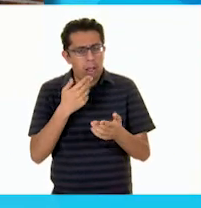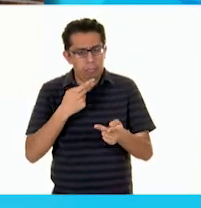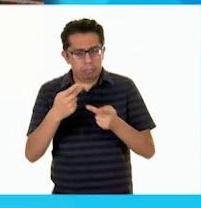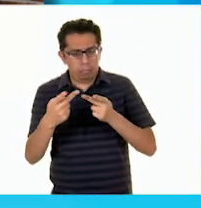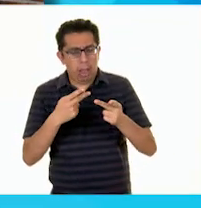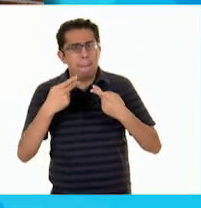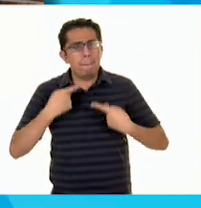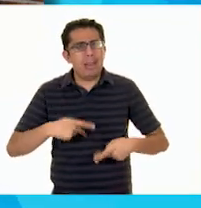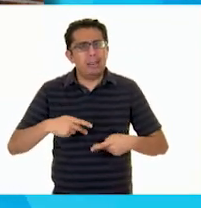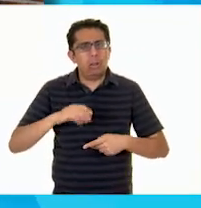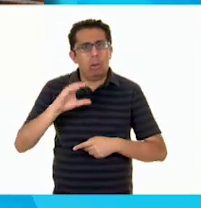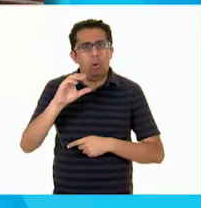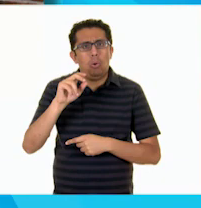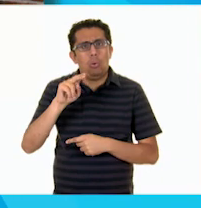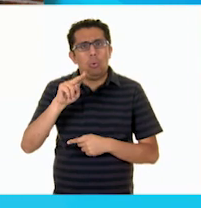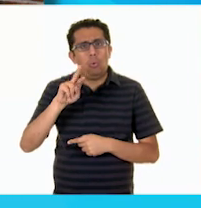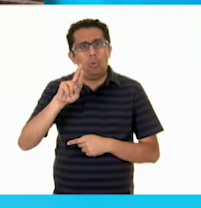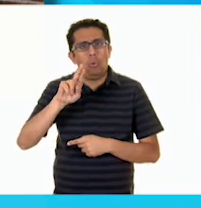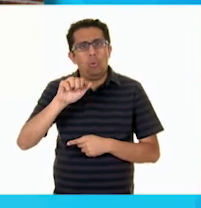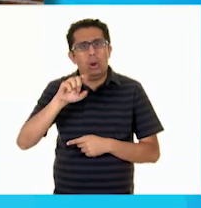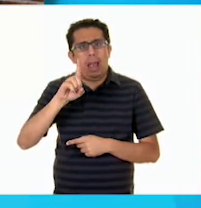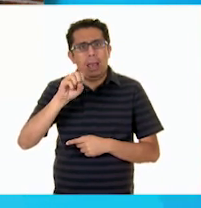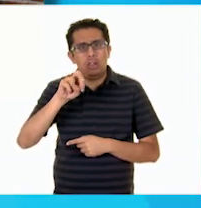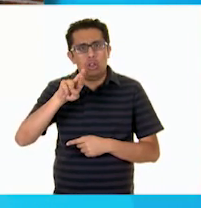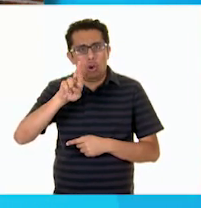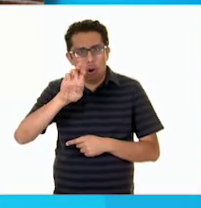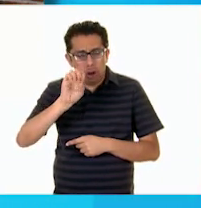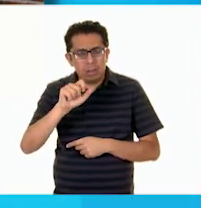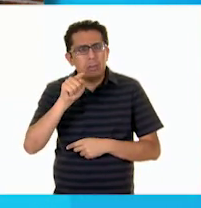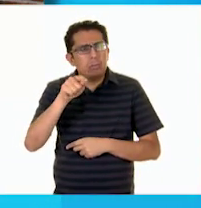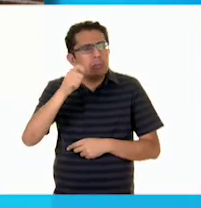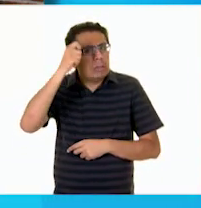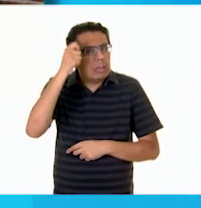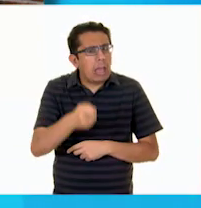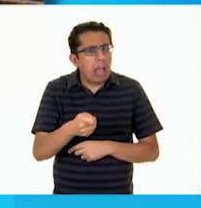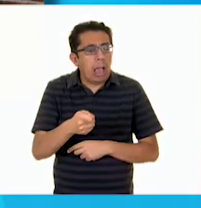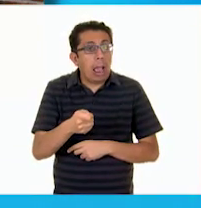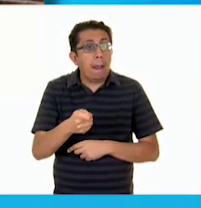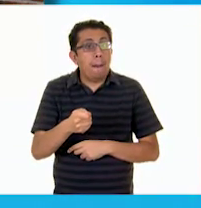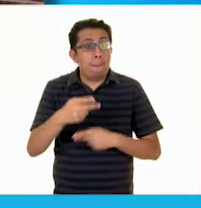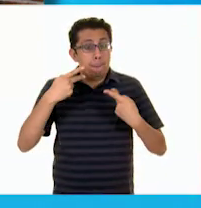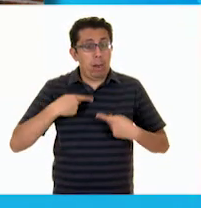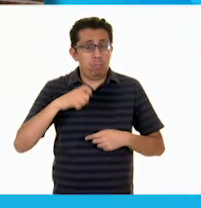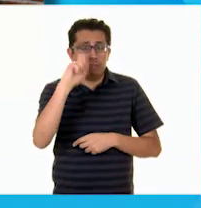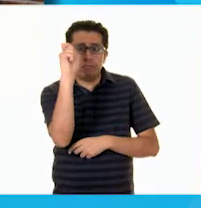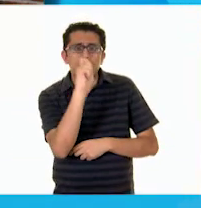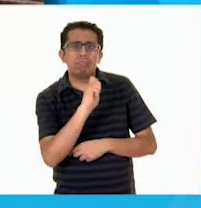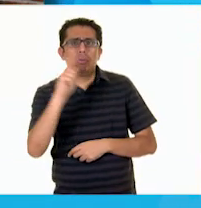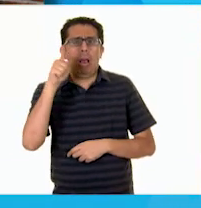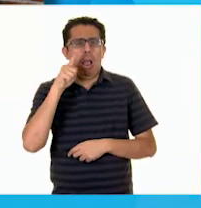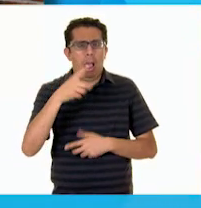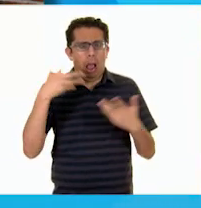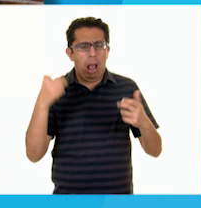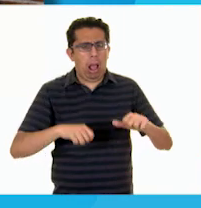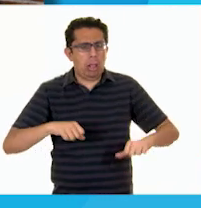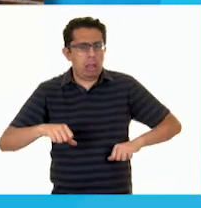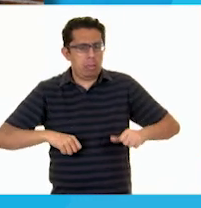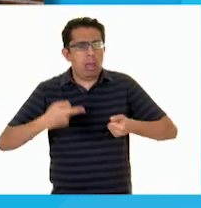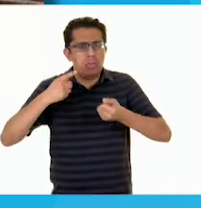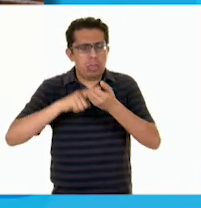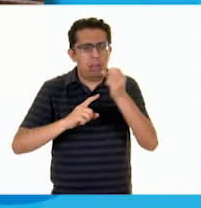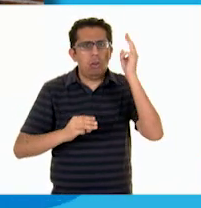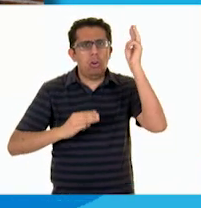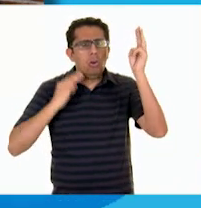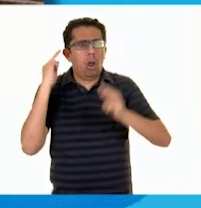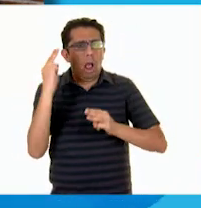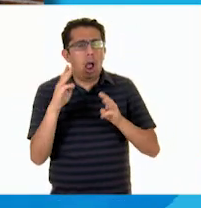curadores. ¿Sabes qué es un curador? El curador es un profesional que realiza diferentes actividades en el museo,